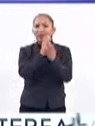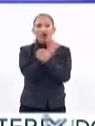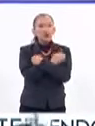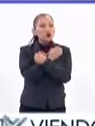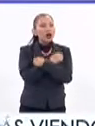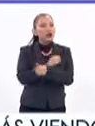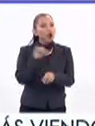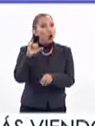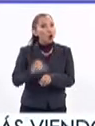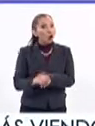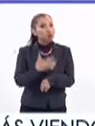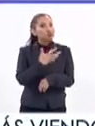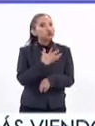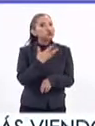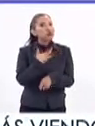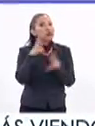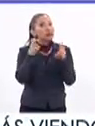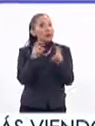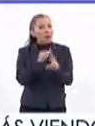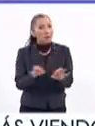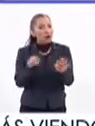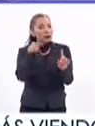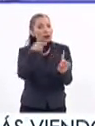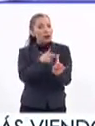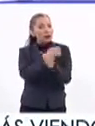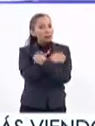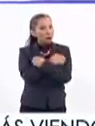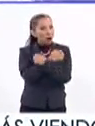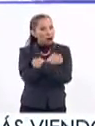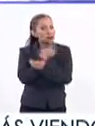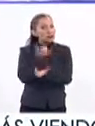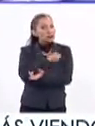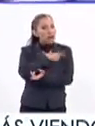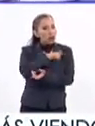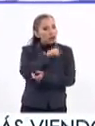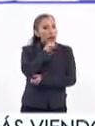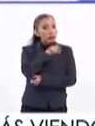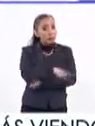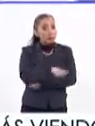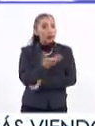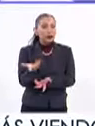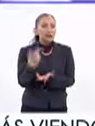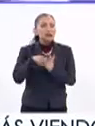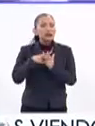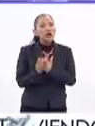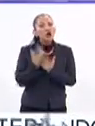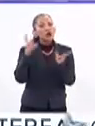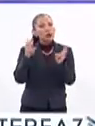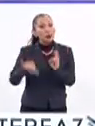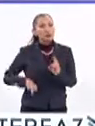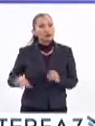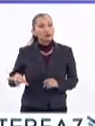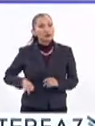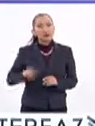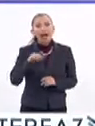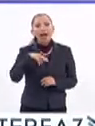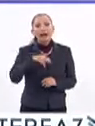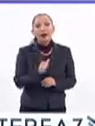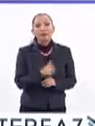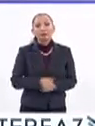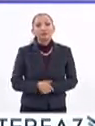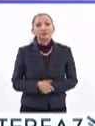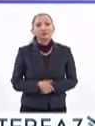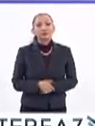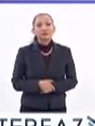educación. Hoy tenemos temas claves sobre la educación en la salud. Así que vamos a iniciar con un tema muy interesante, Ana Cristina.